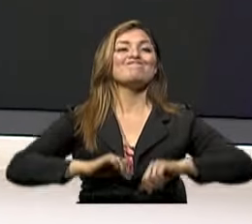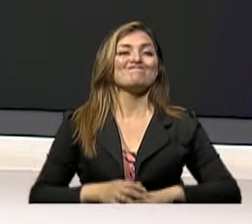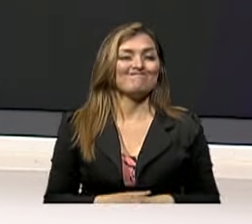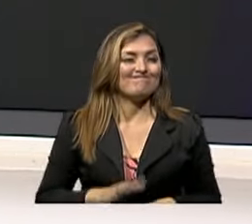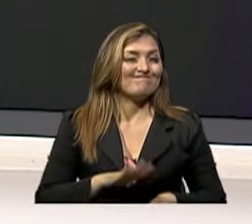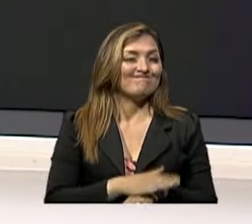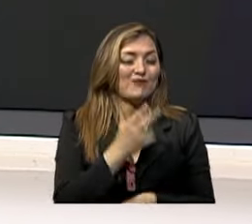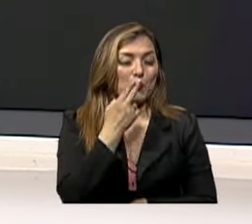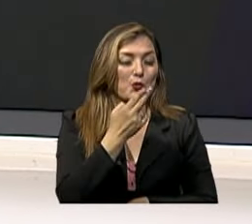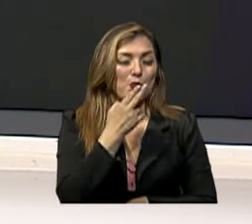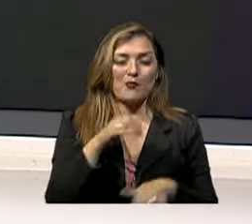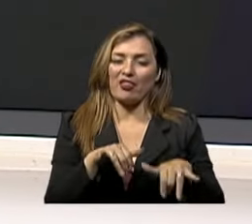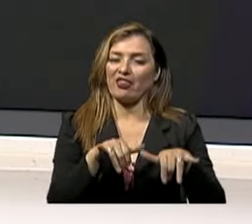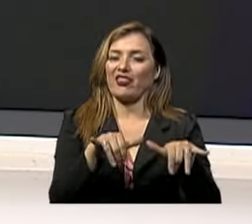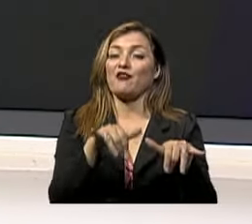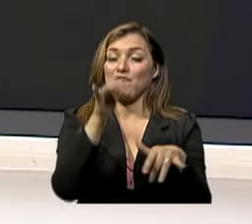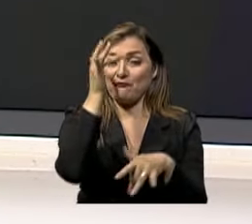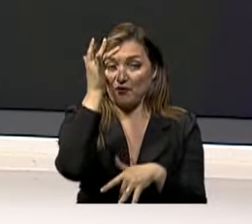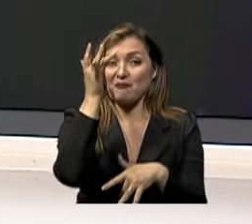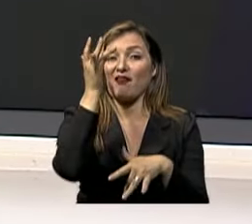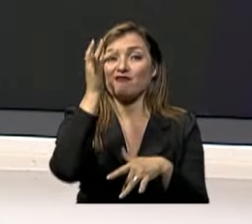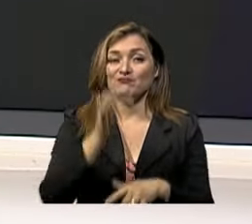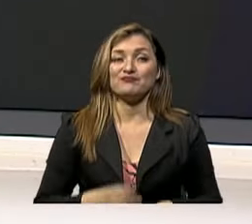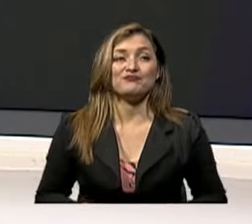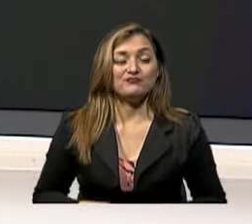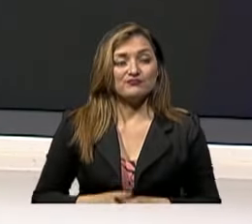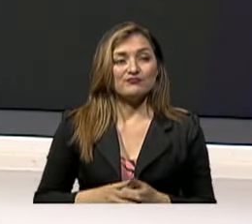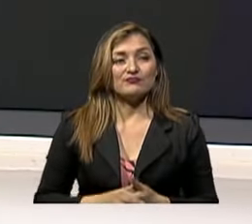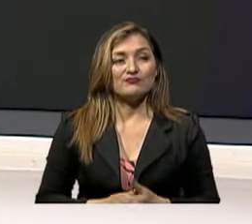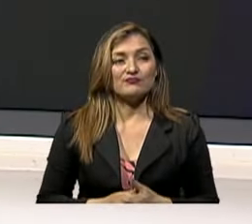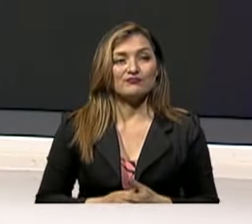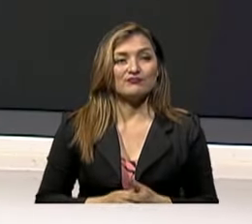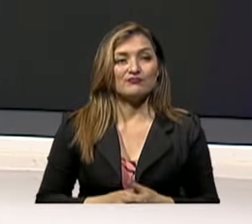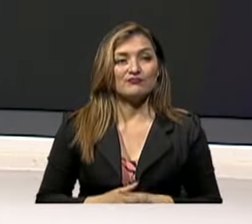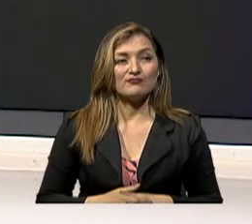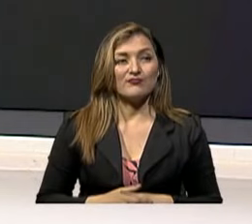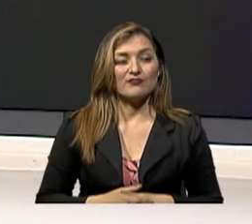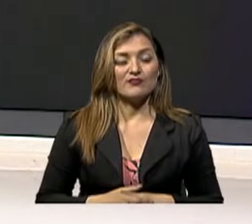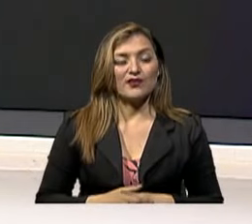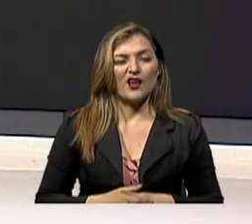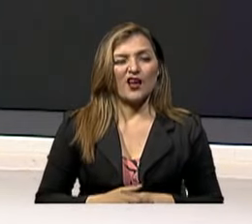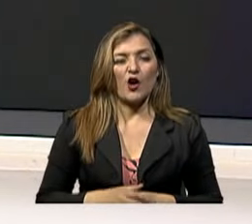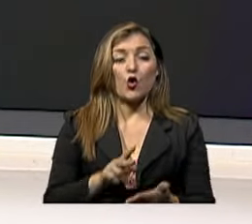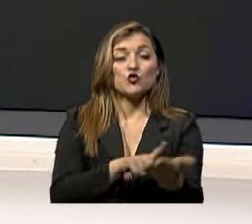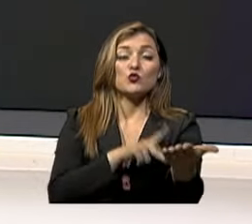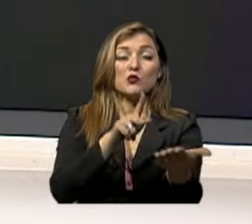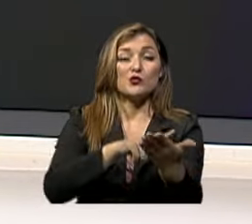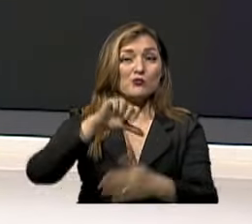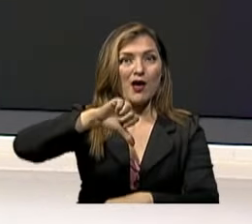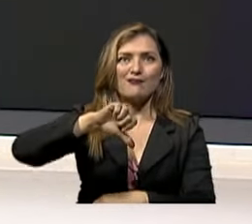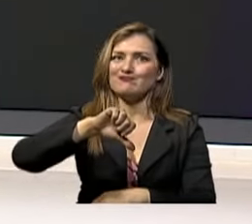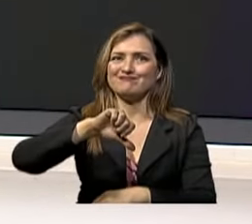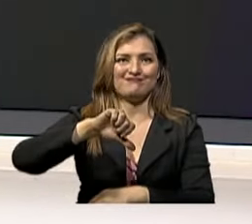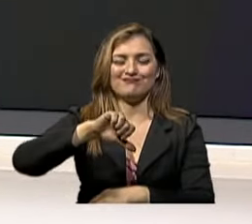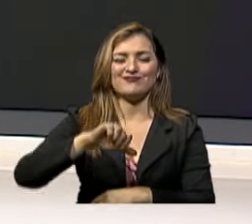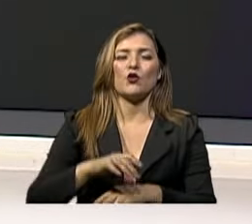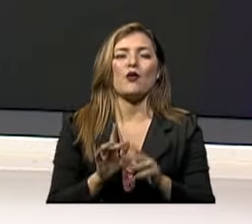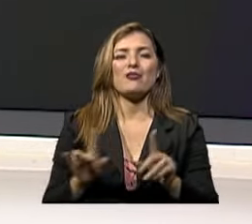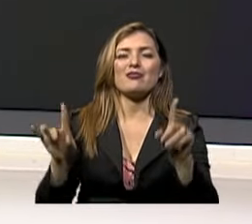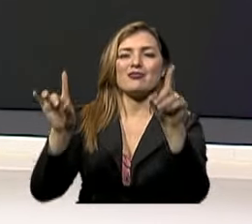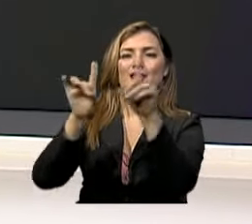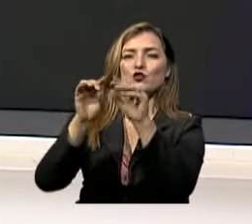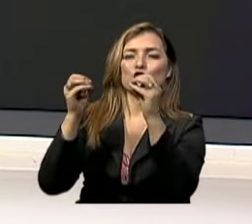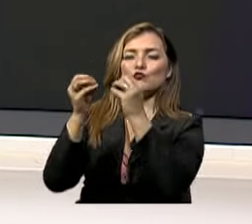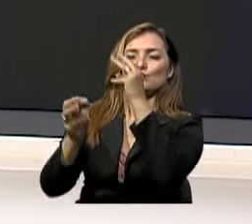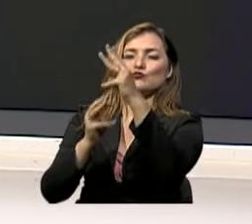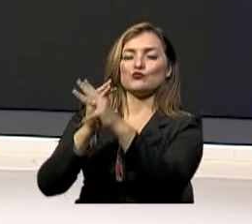tabaquismo relacionado con una enfermedad Y que no solamente es un mal hábito Fíjense ustedes que, según datos de esta misma